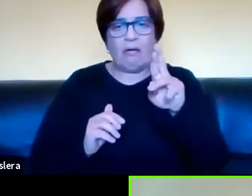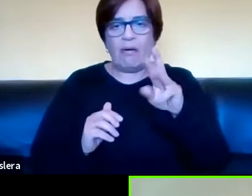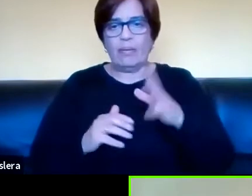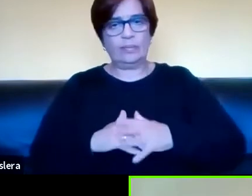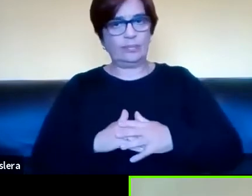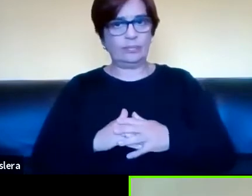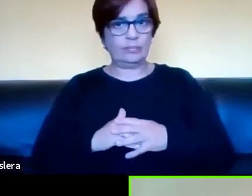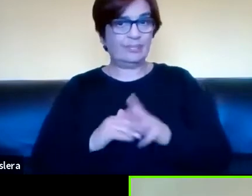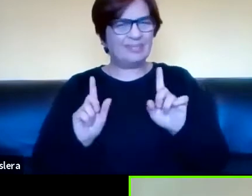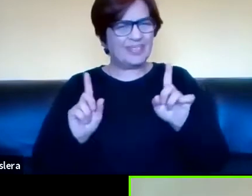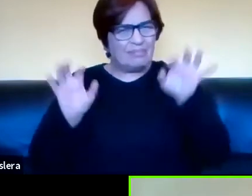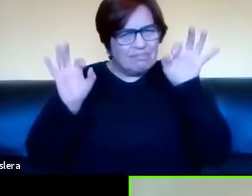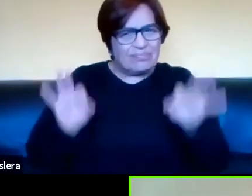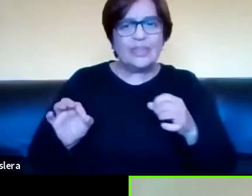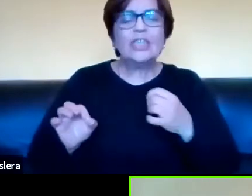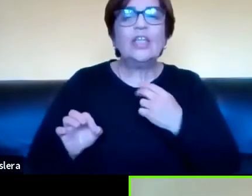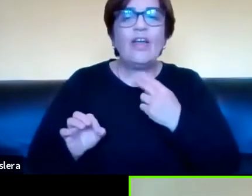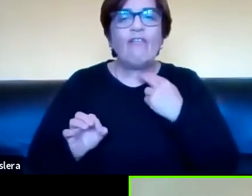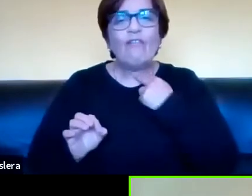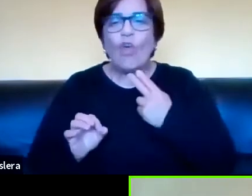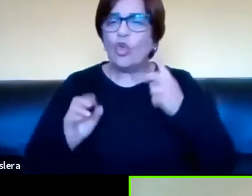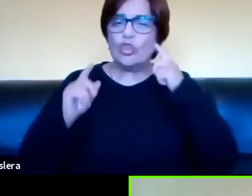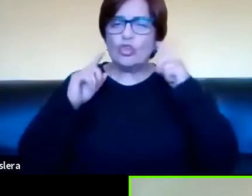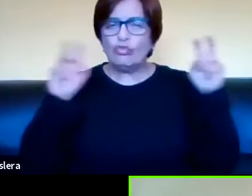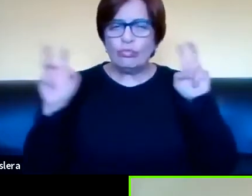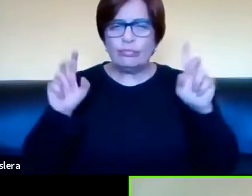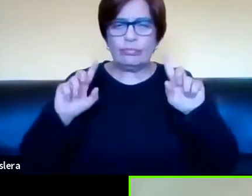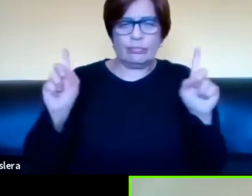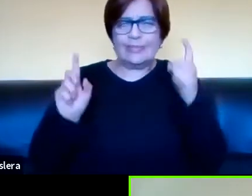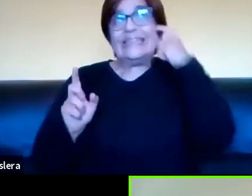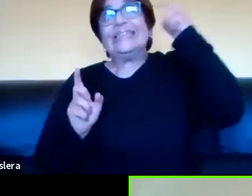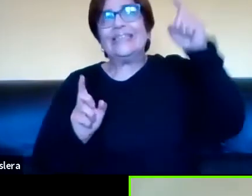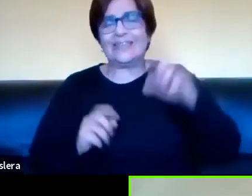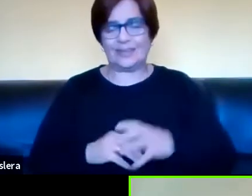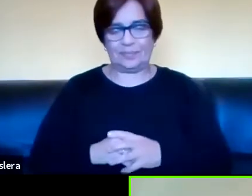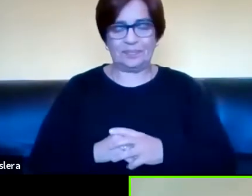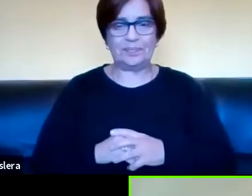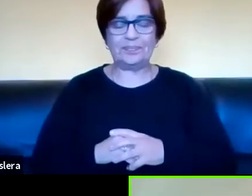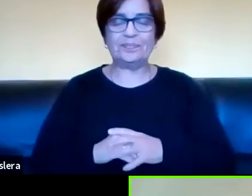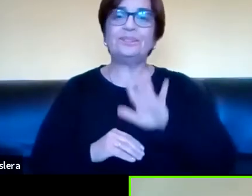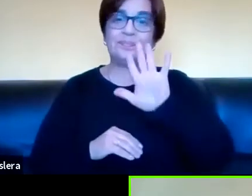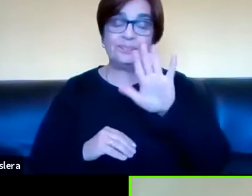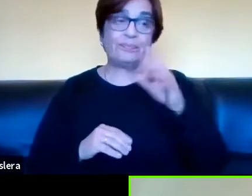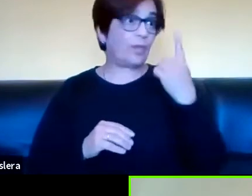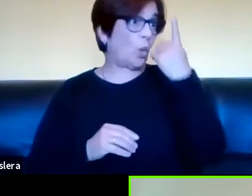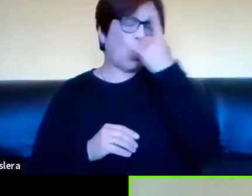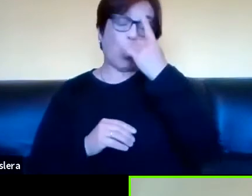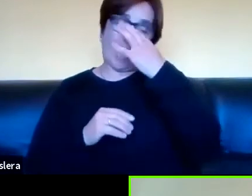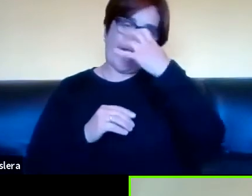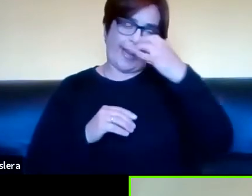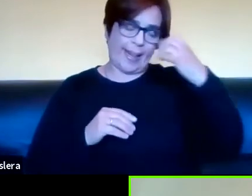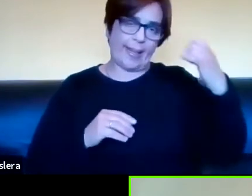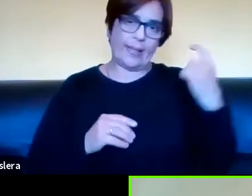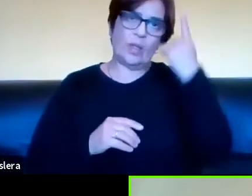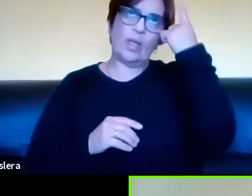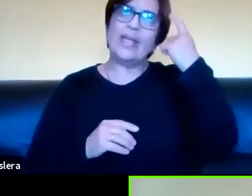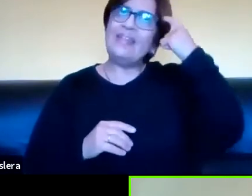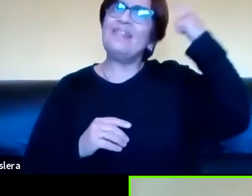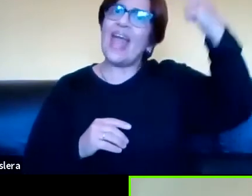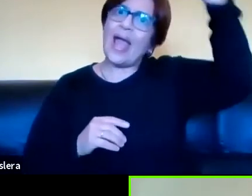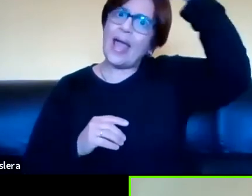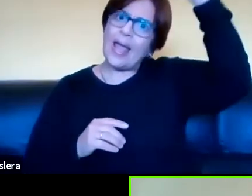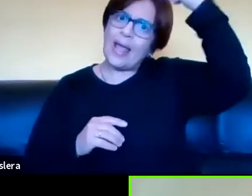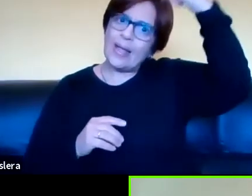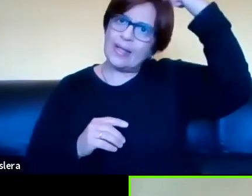que no es exactamente el sonido, pero es eso, básicamente, es la idea que tenemos del sonido. Entonces tenemos que una unidad gráfica representa una idea que tenemos del